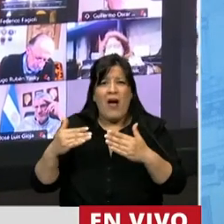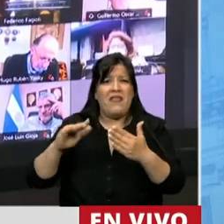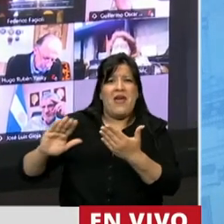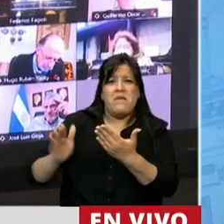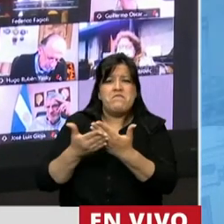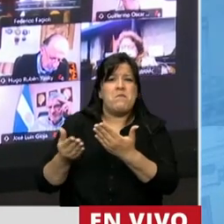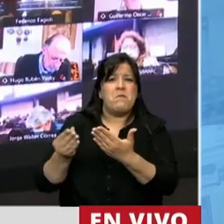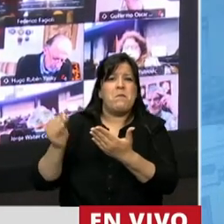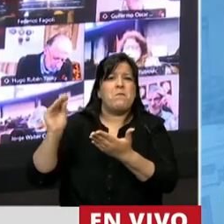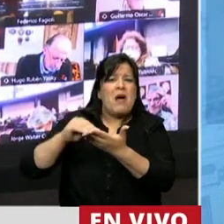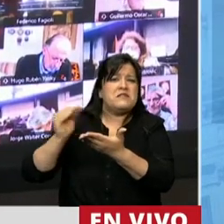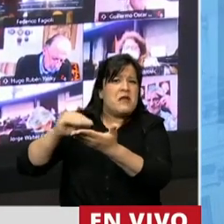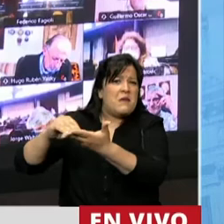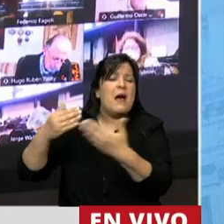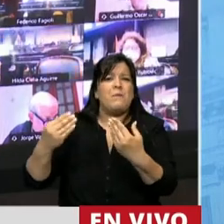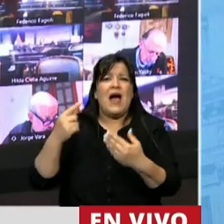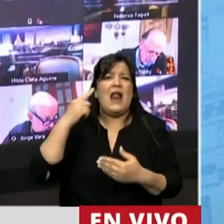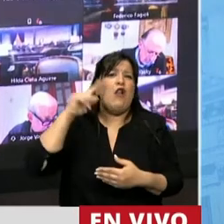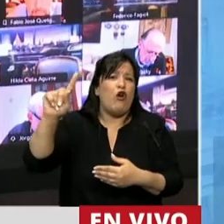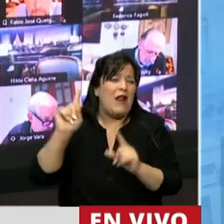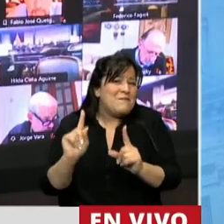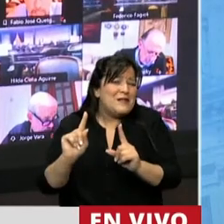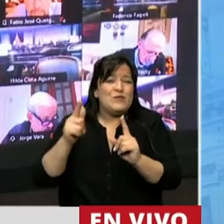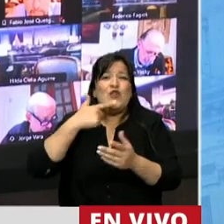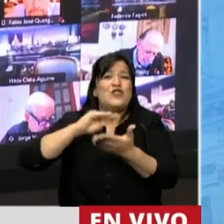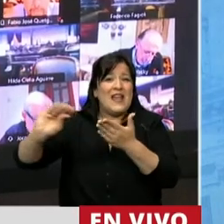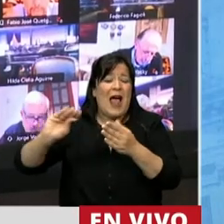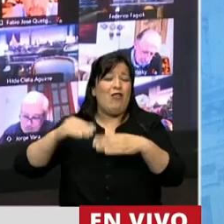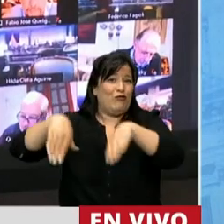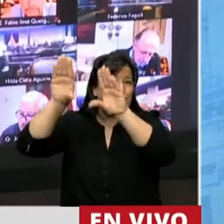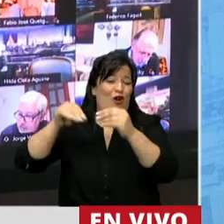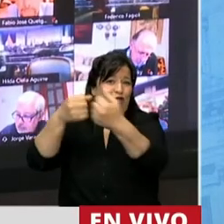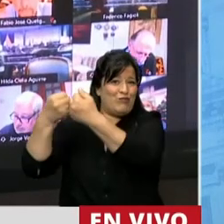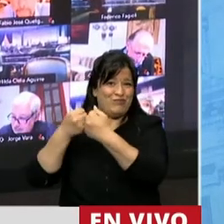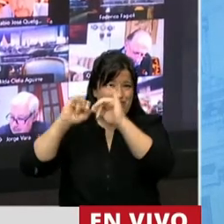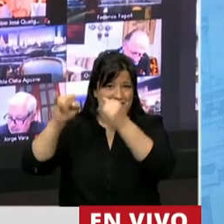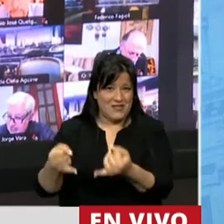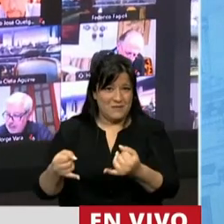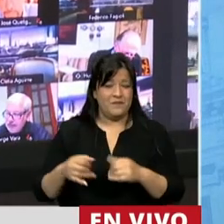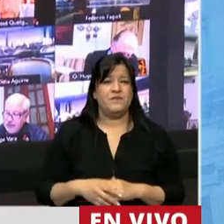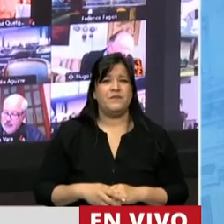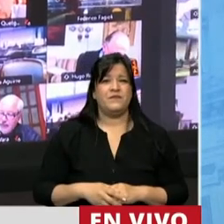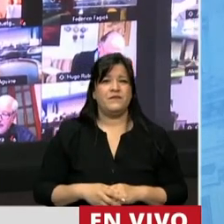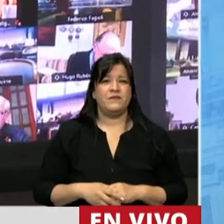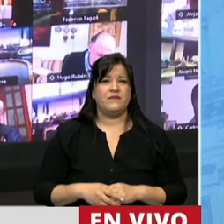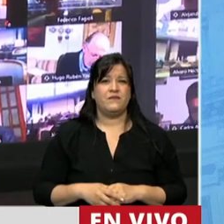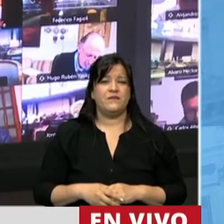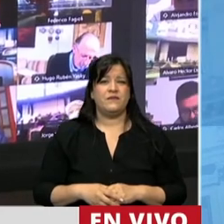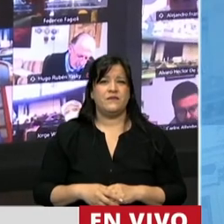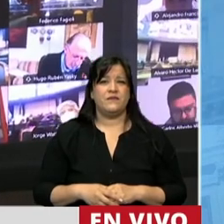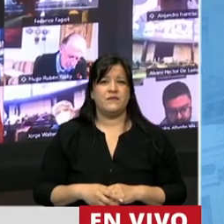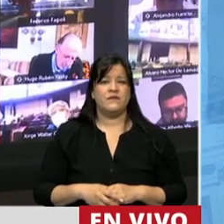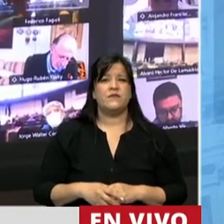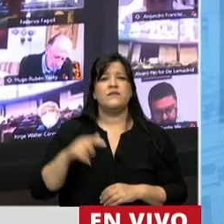para poder lograr lo que se logró en el Senado, que es la unanimidad. Así que se